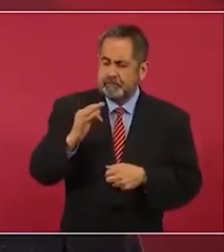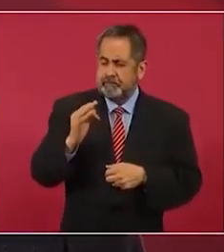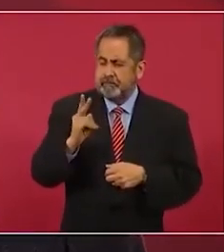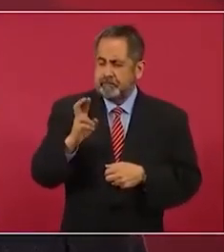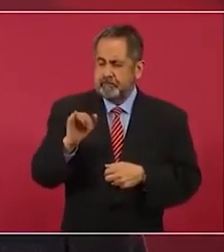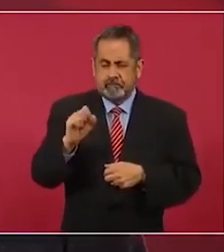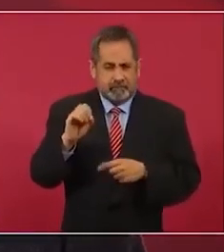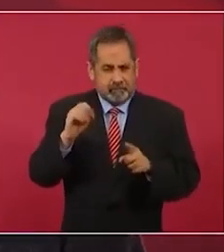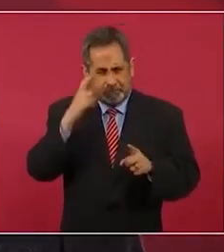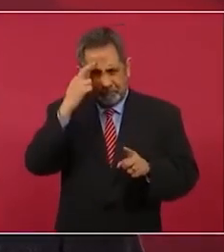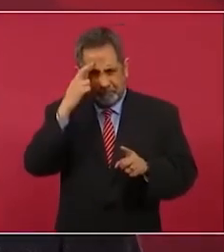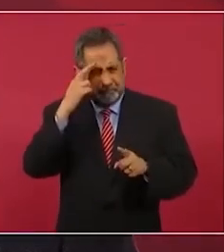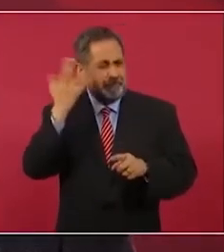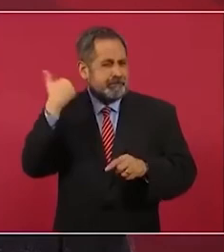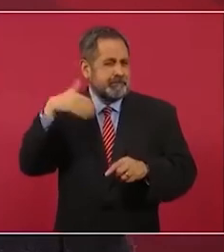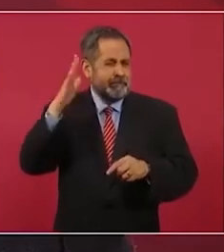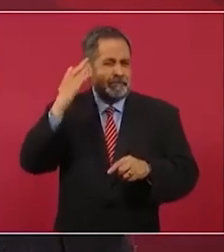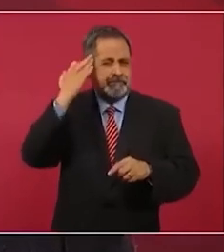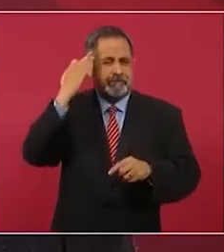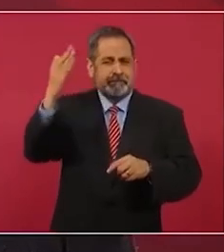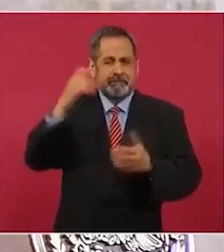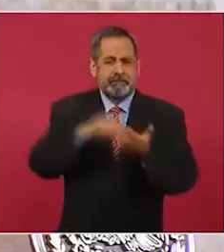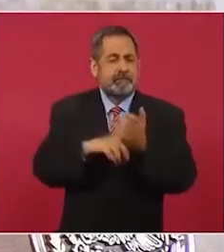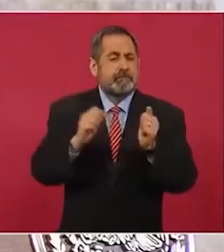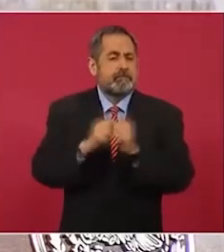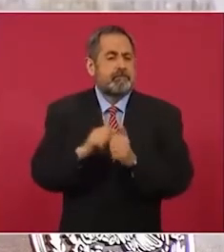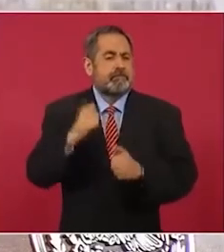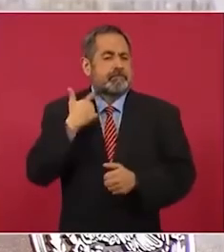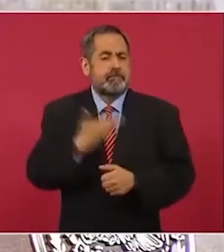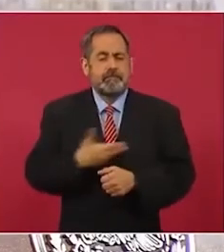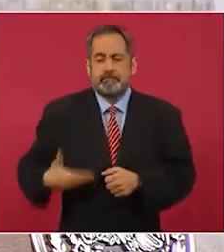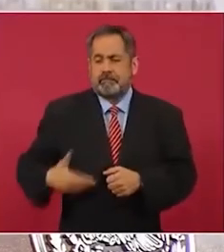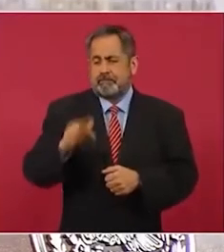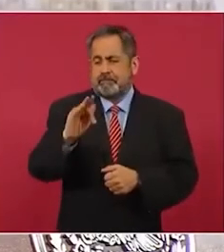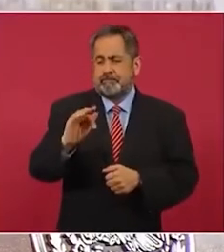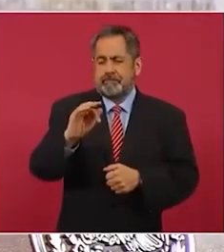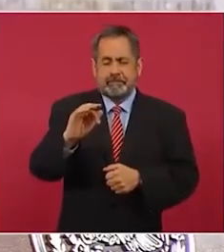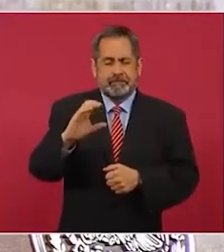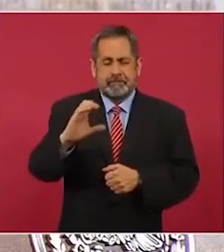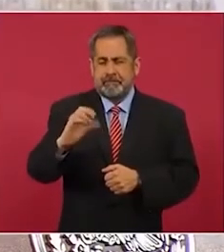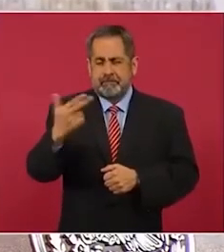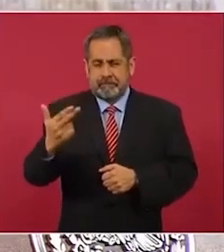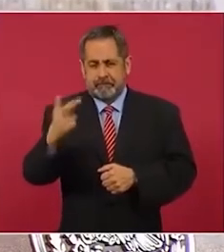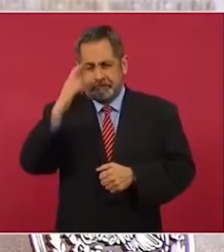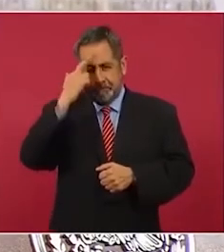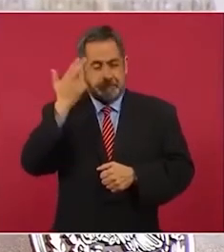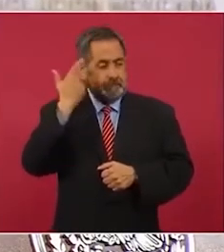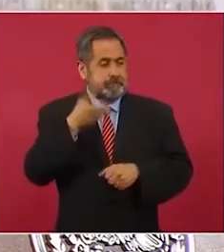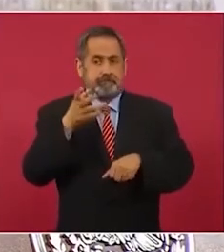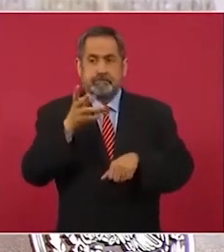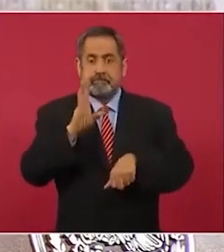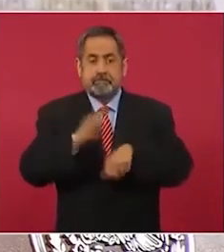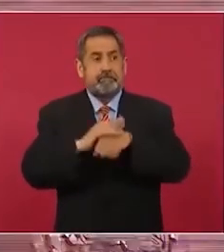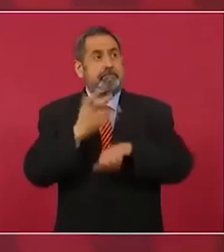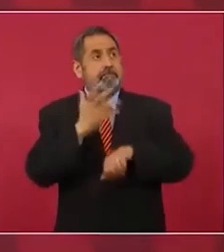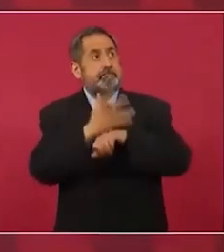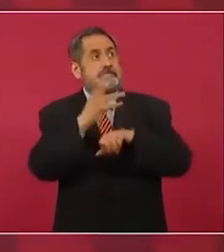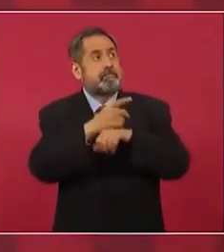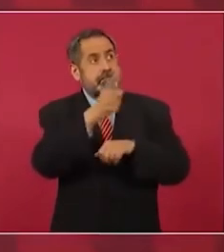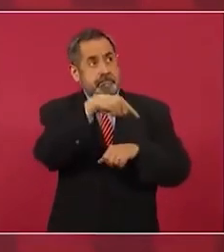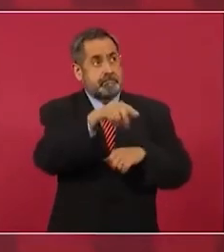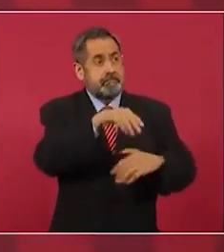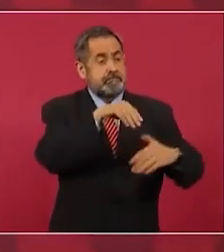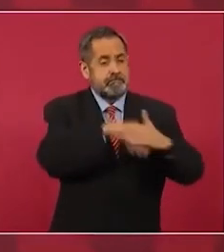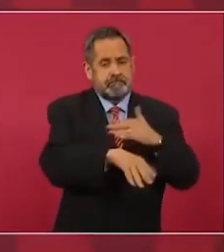en el gobierno de Calderón que se permitió al gobierno de Estados Unidos